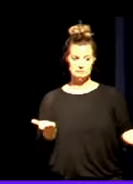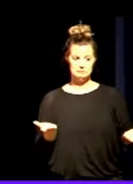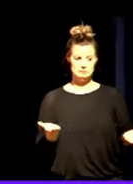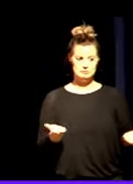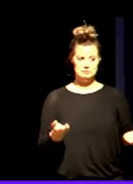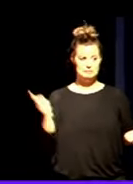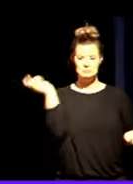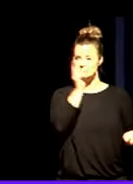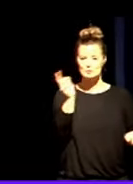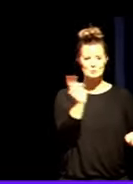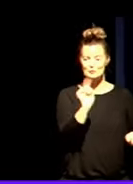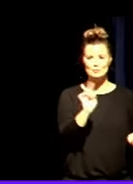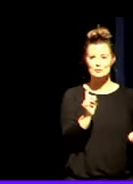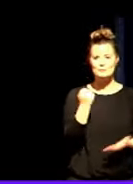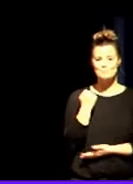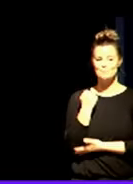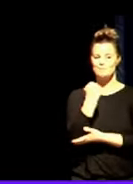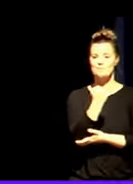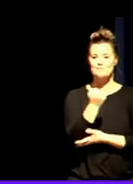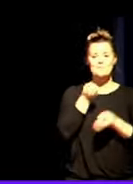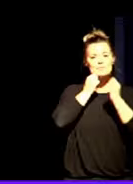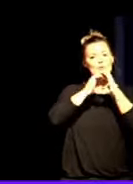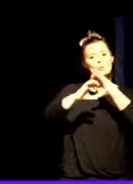no reforzamos la comunicación positiva